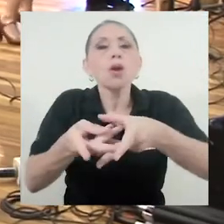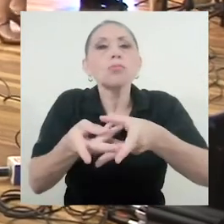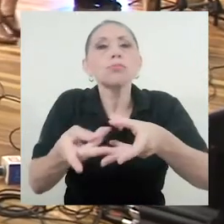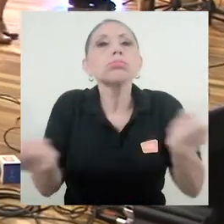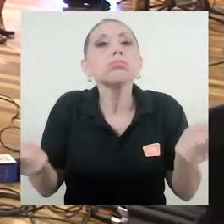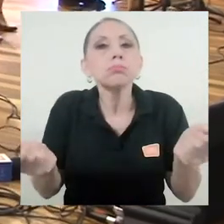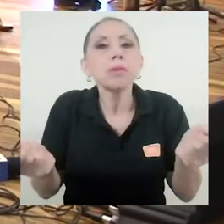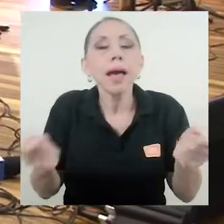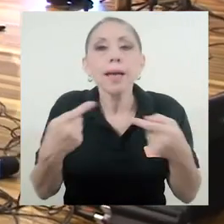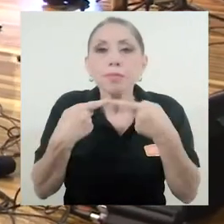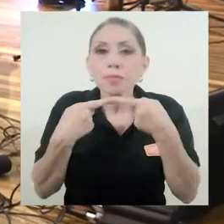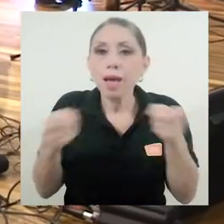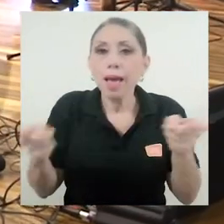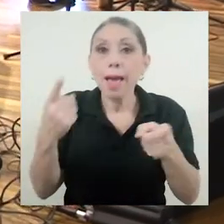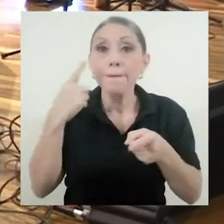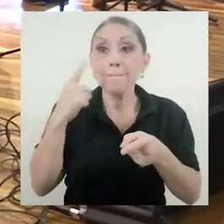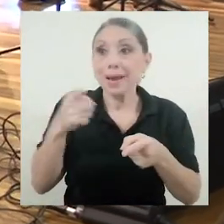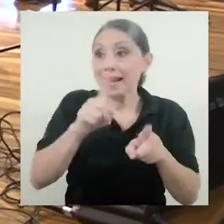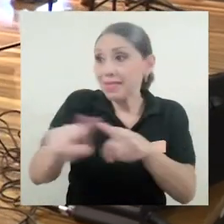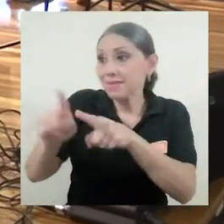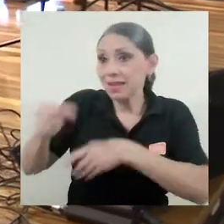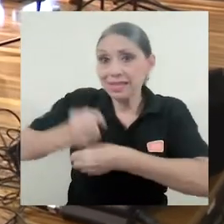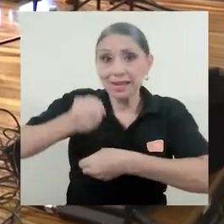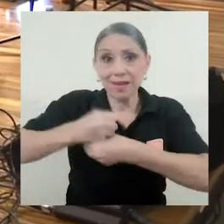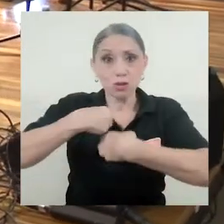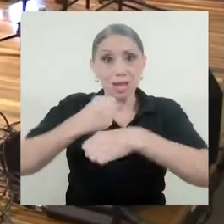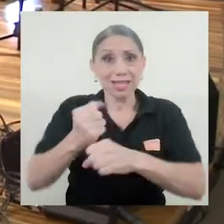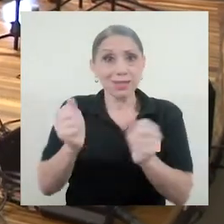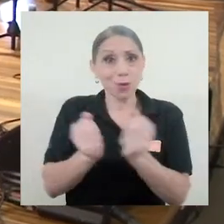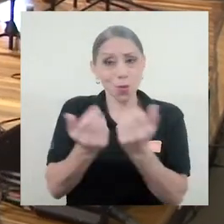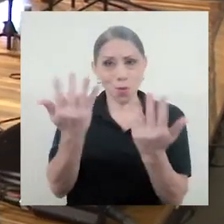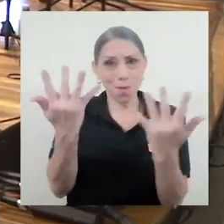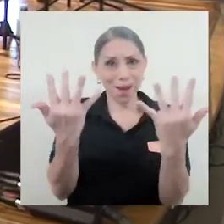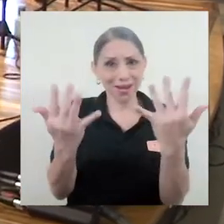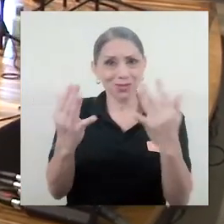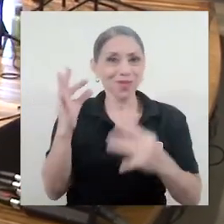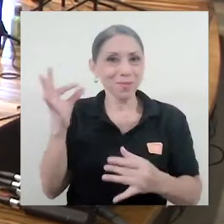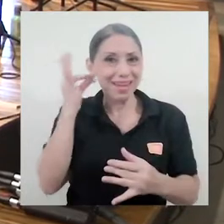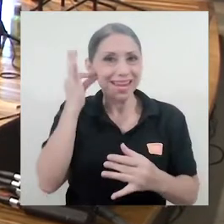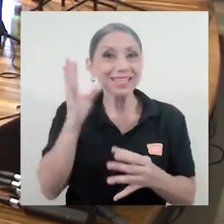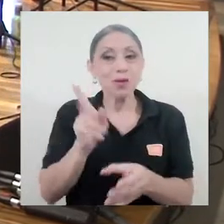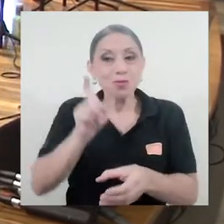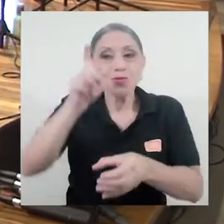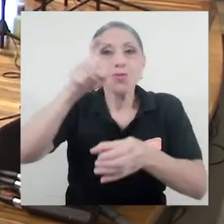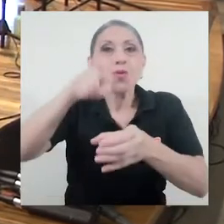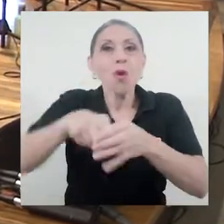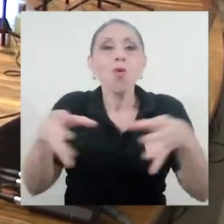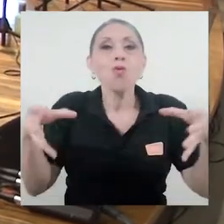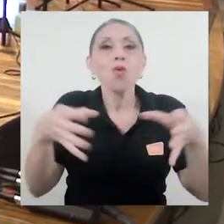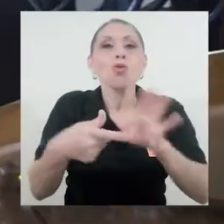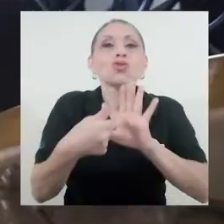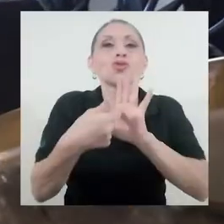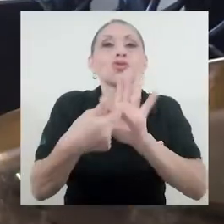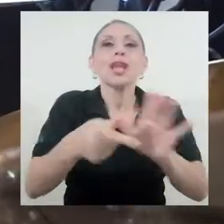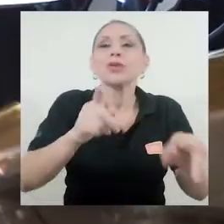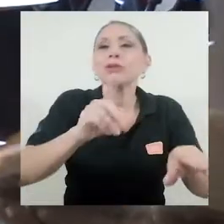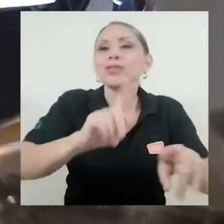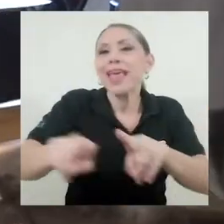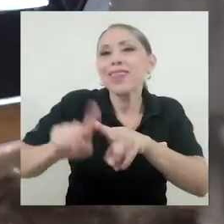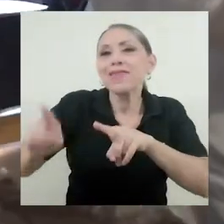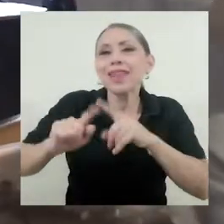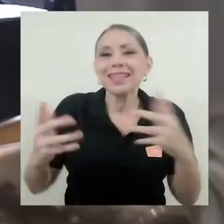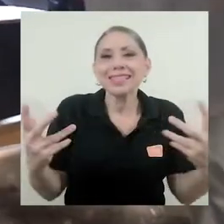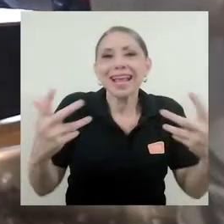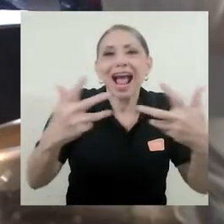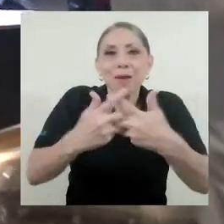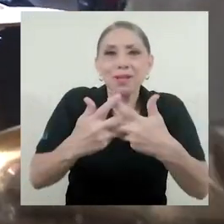una resolución para que las obras creadas por mano femenina sean incorporadas en los conciertos de ensambles y en los cursos